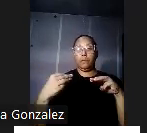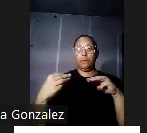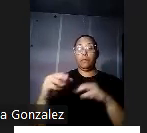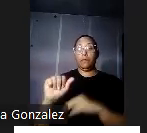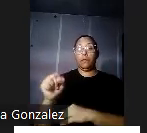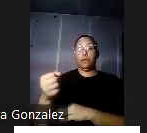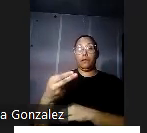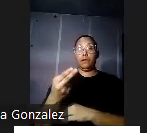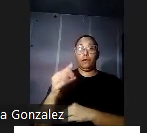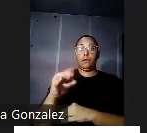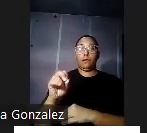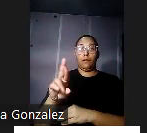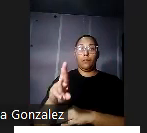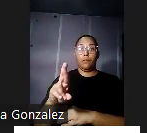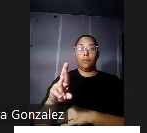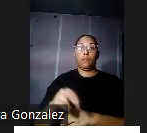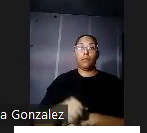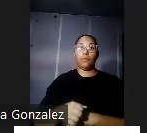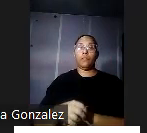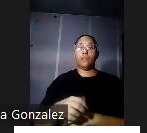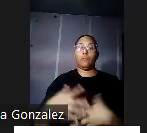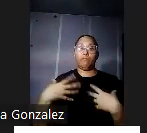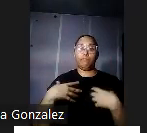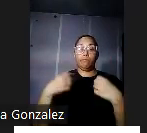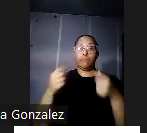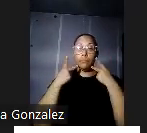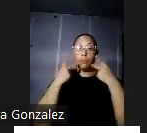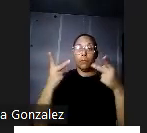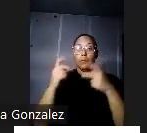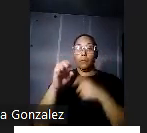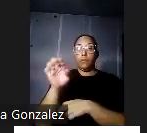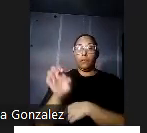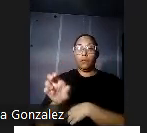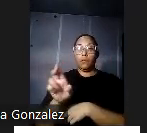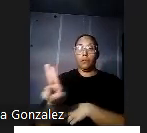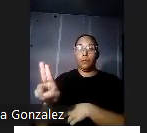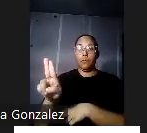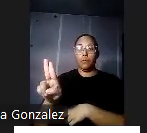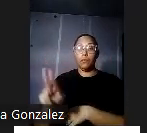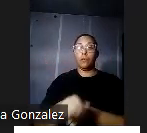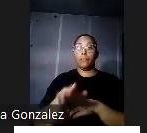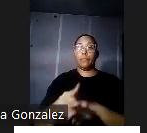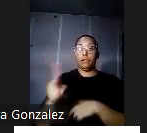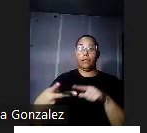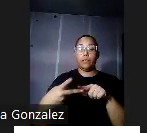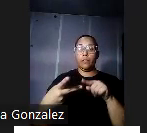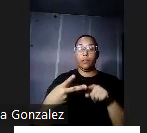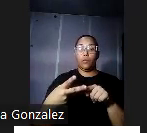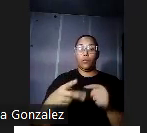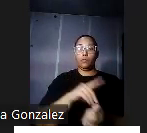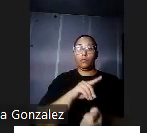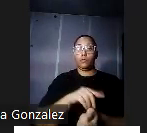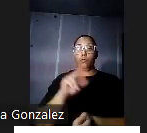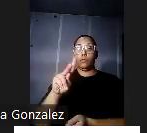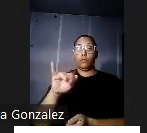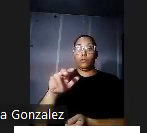por el servicio de salud pública de los Estados Unidos se nombró al doctor King y por el servicio de salud insular se